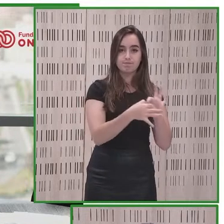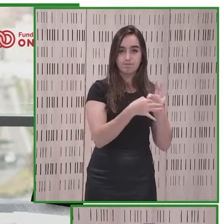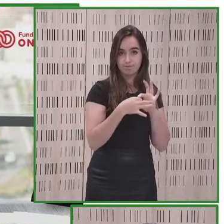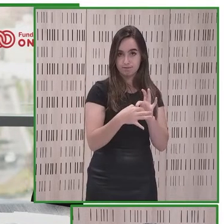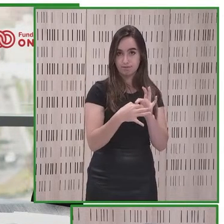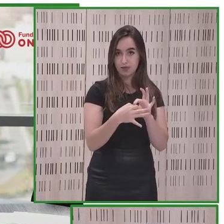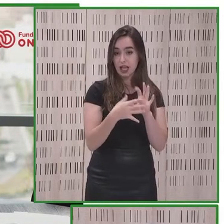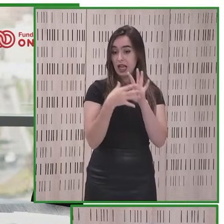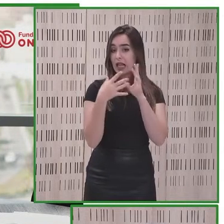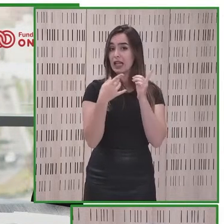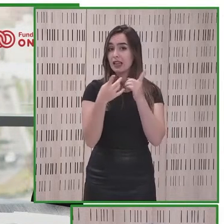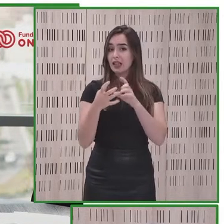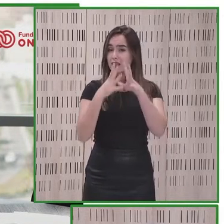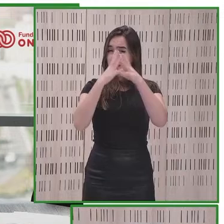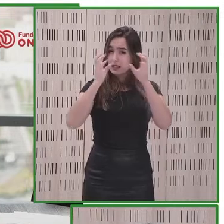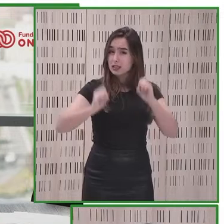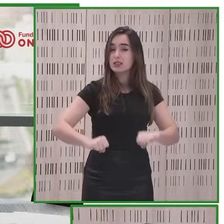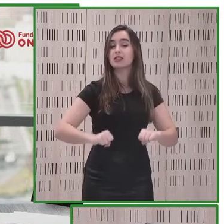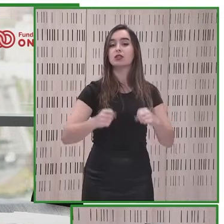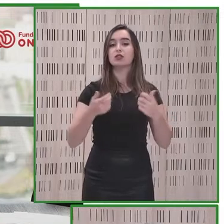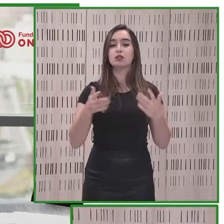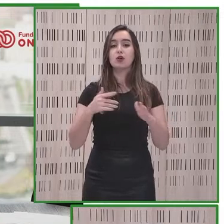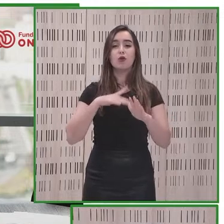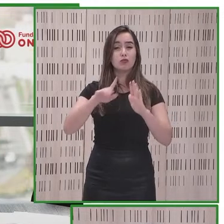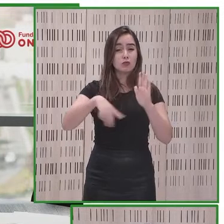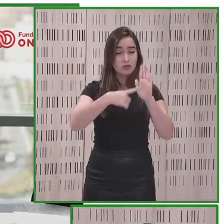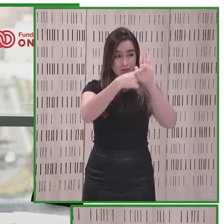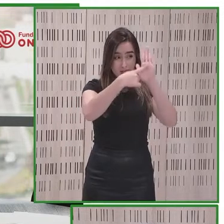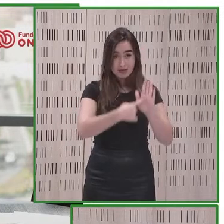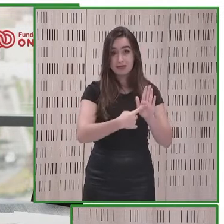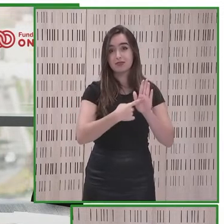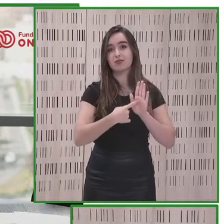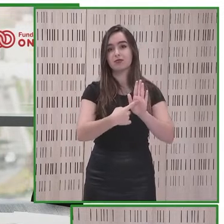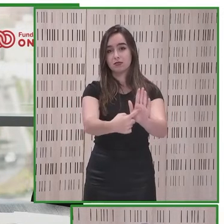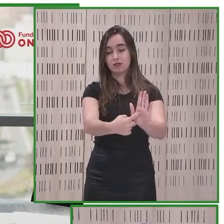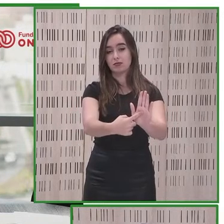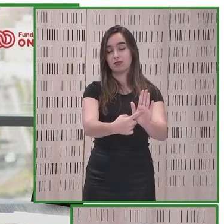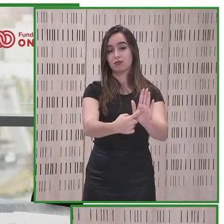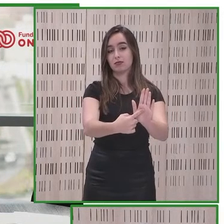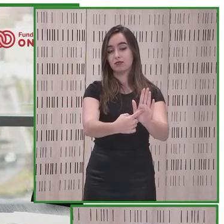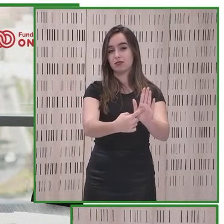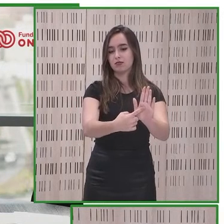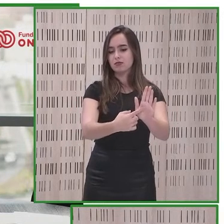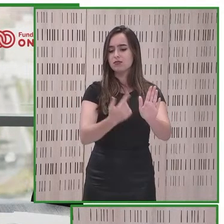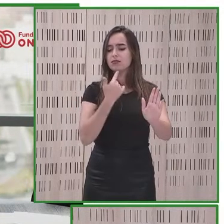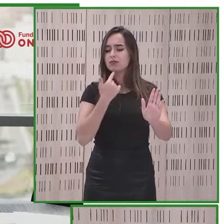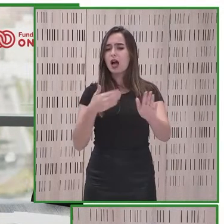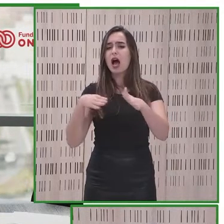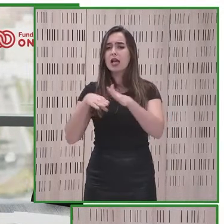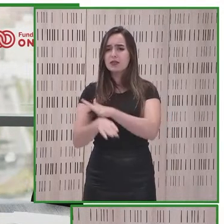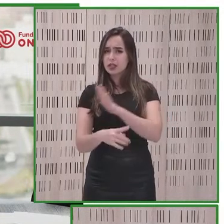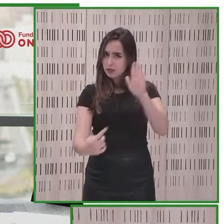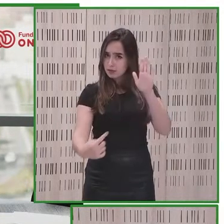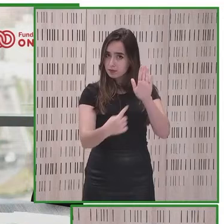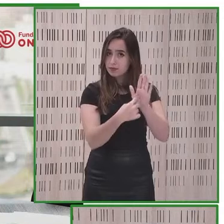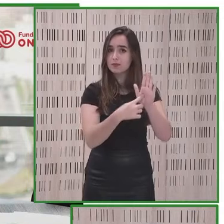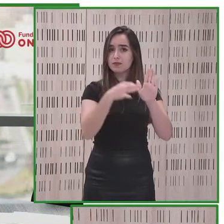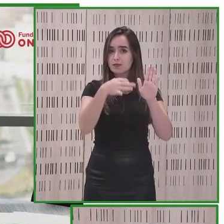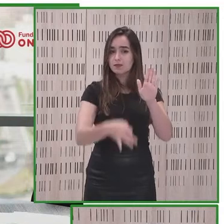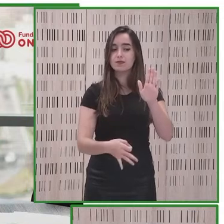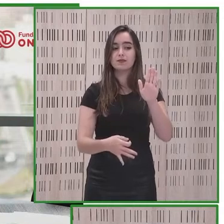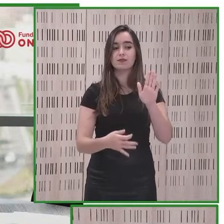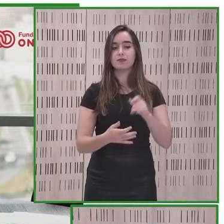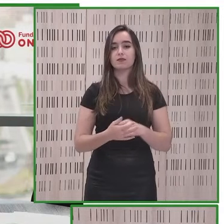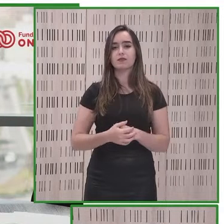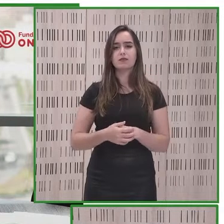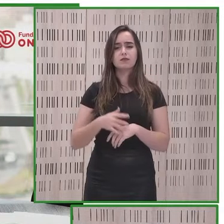un consenso para tener una norma que decida, que defina cómo debe ser la accesibilidad, lleva un